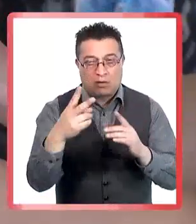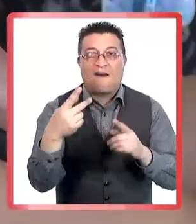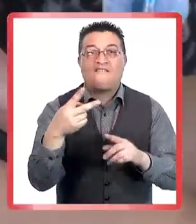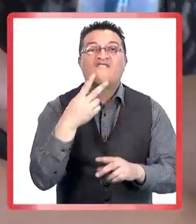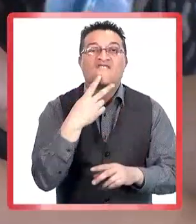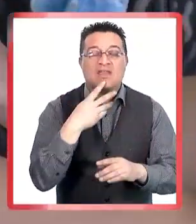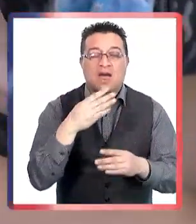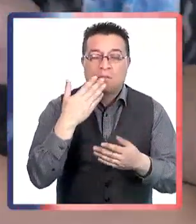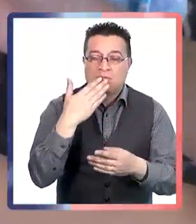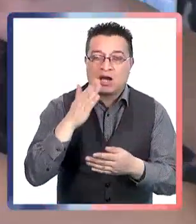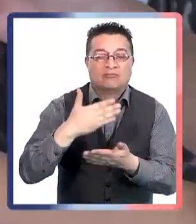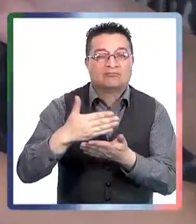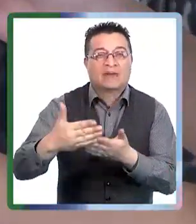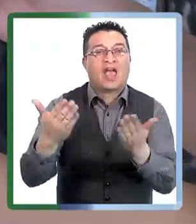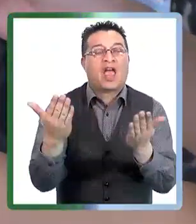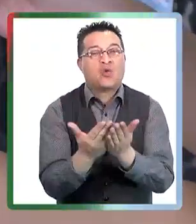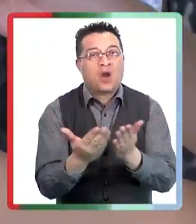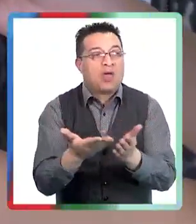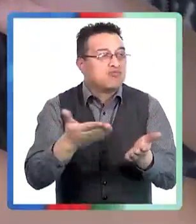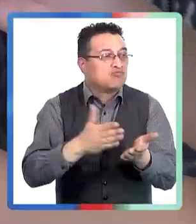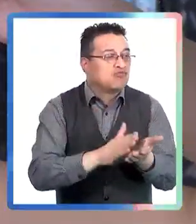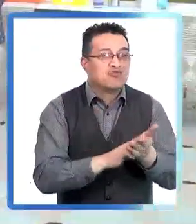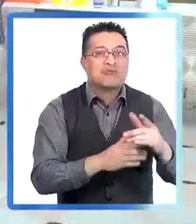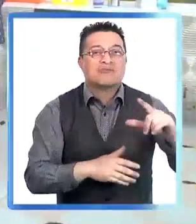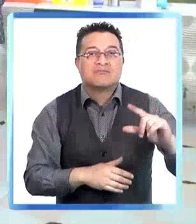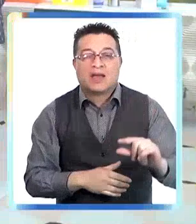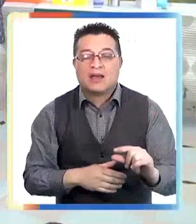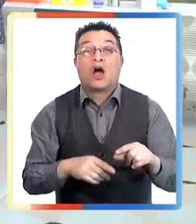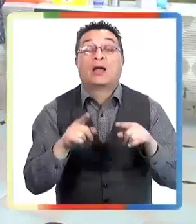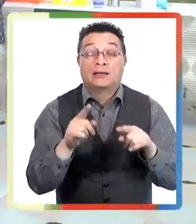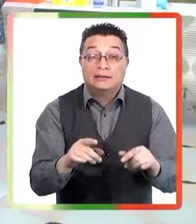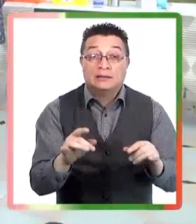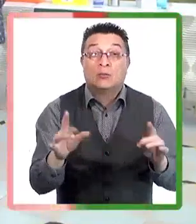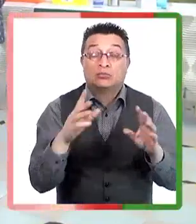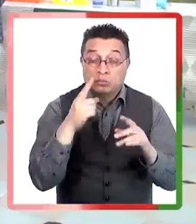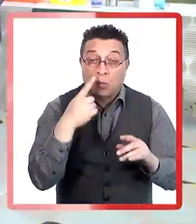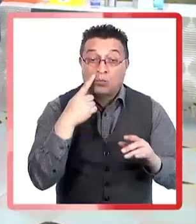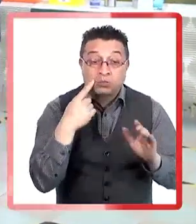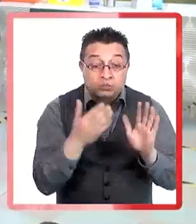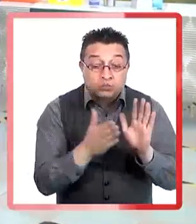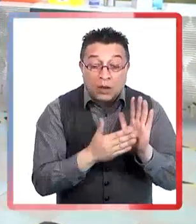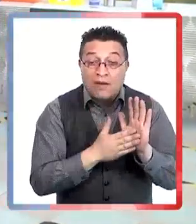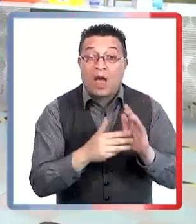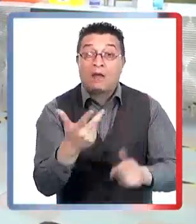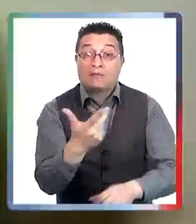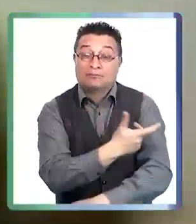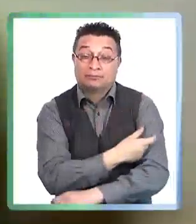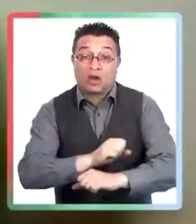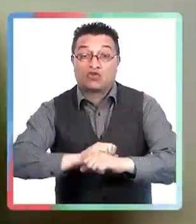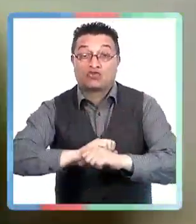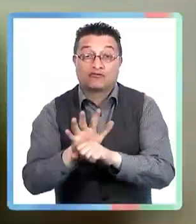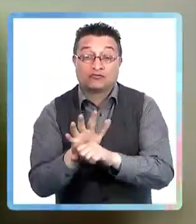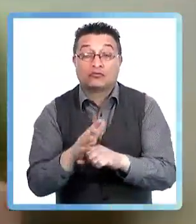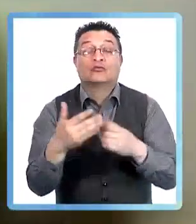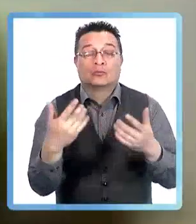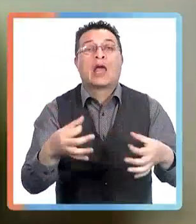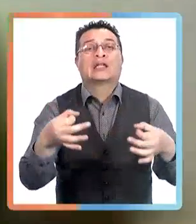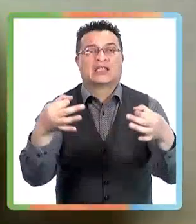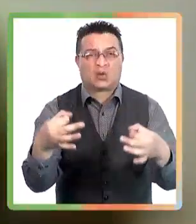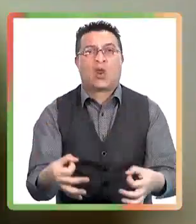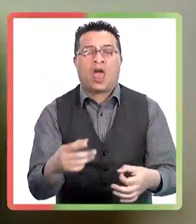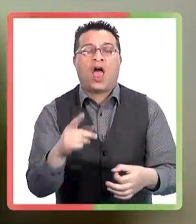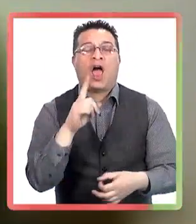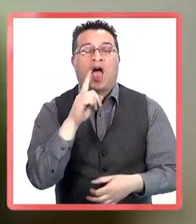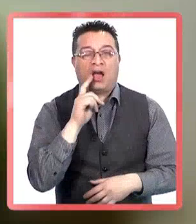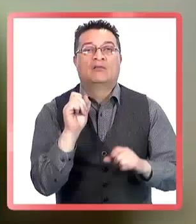seguridad en la administración. Así que yo los llamo de todas maneras a vacunar y así, si tenemos tantos virus